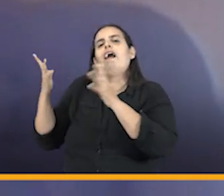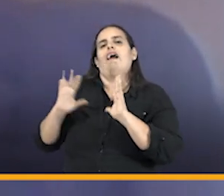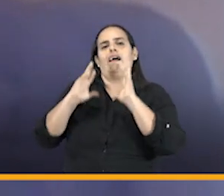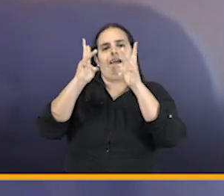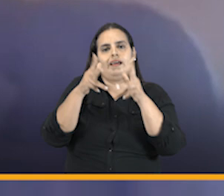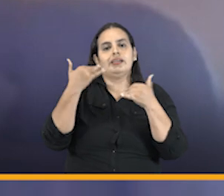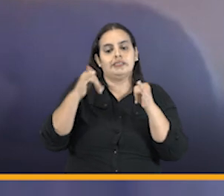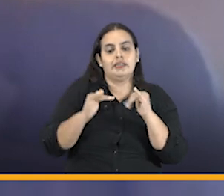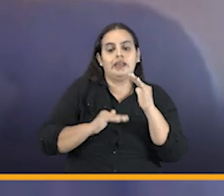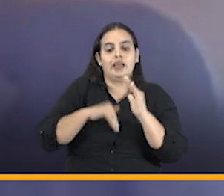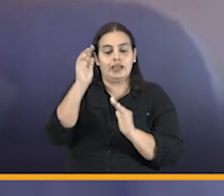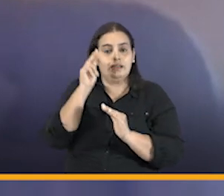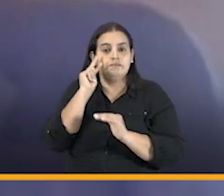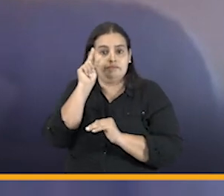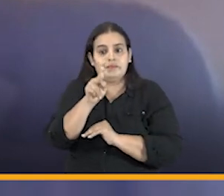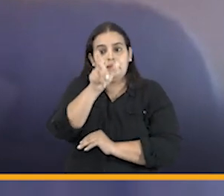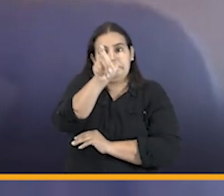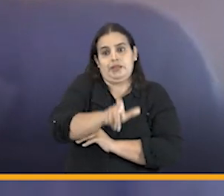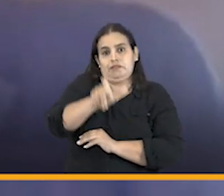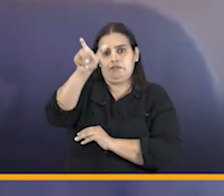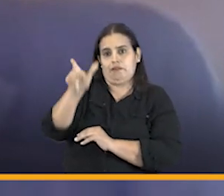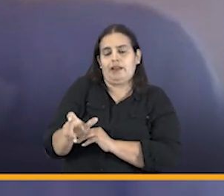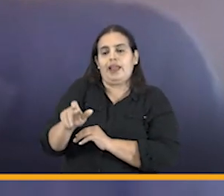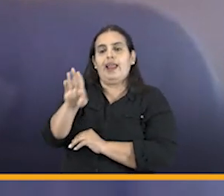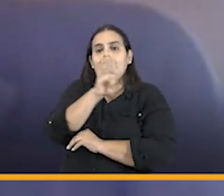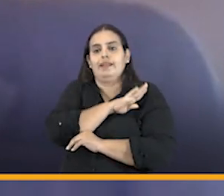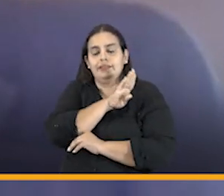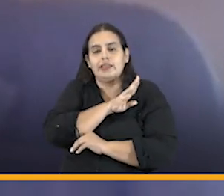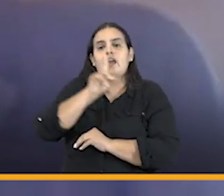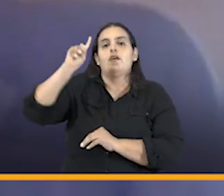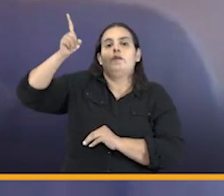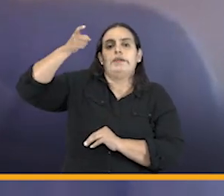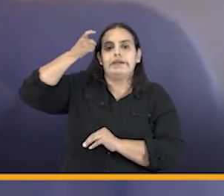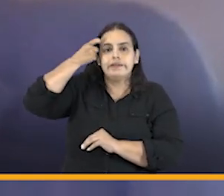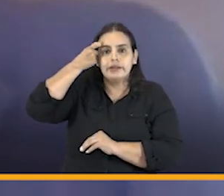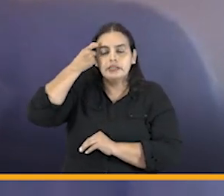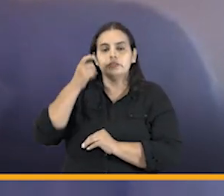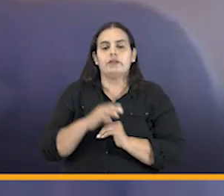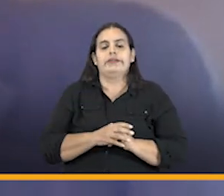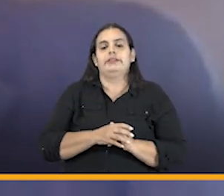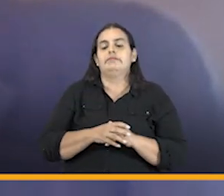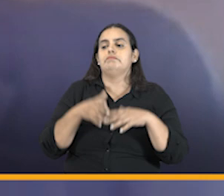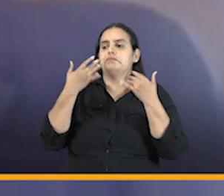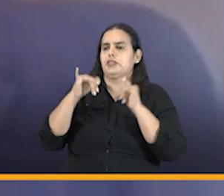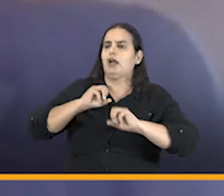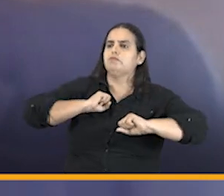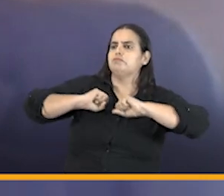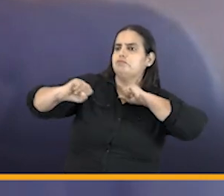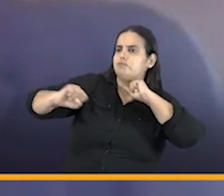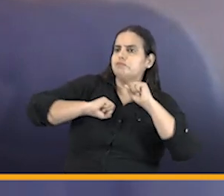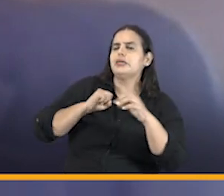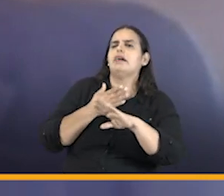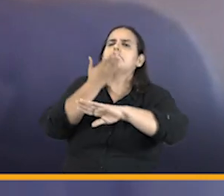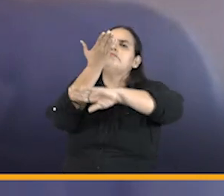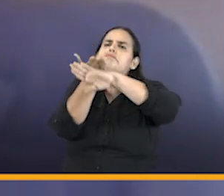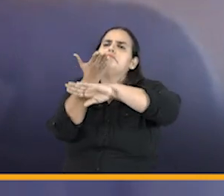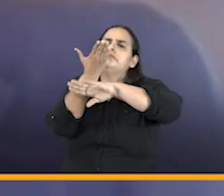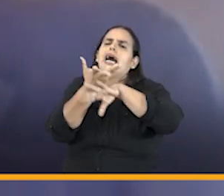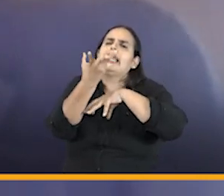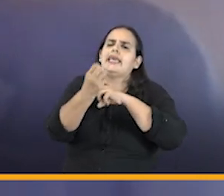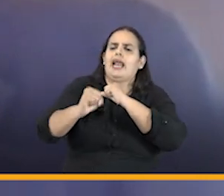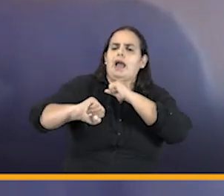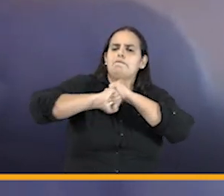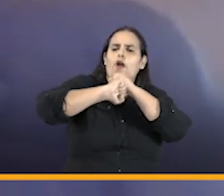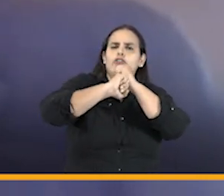las las las las personas de alcaldías y gobernaciones eh han solicitado nuestro